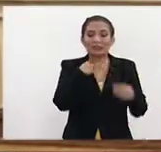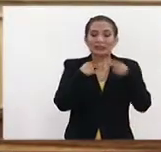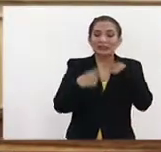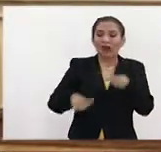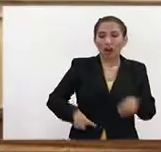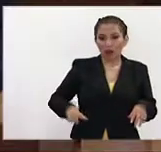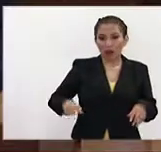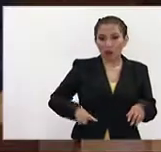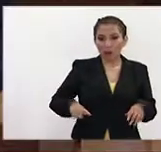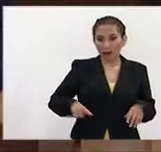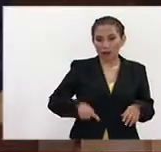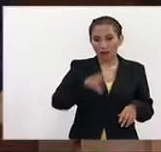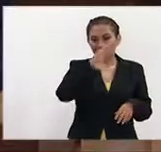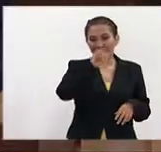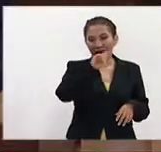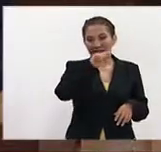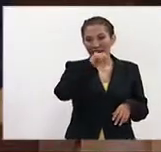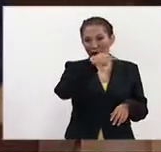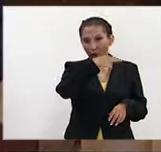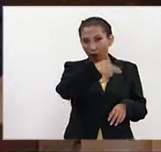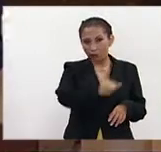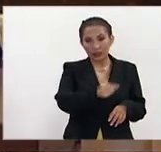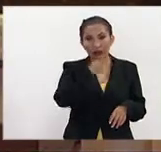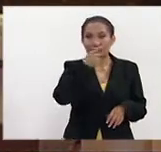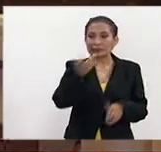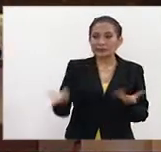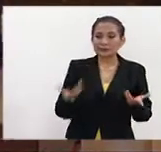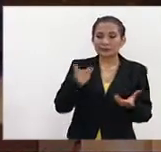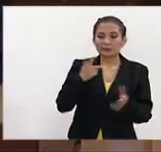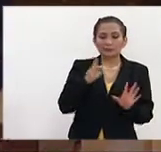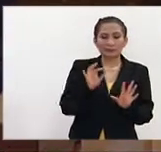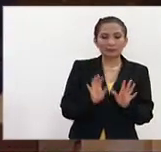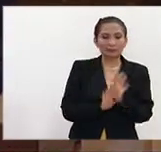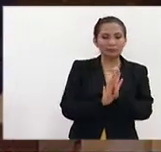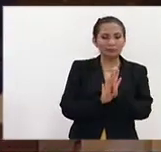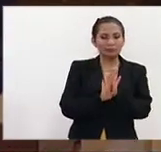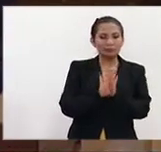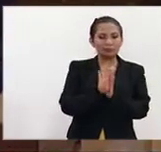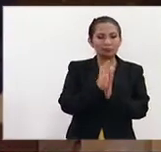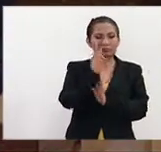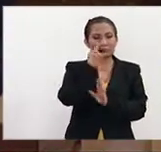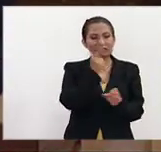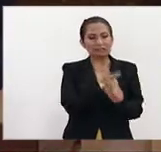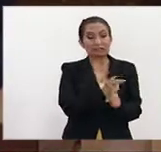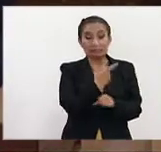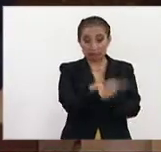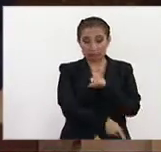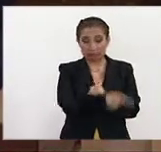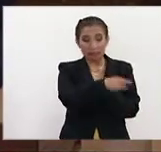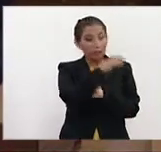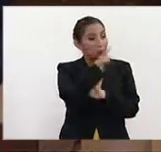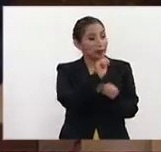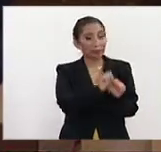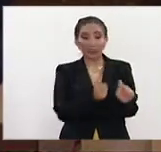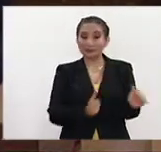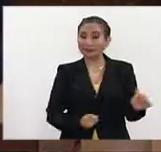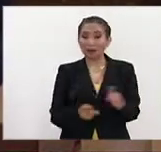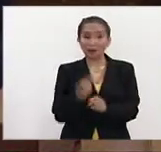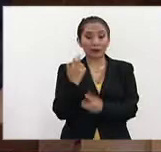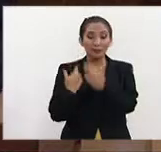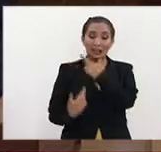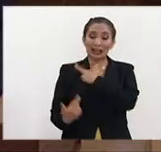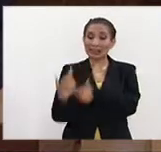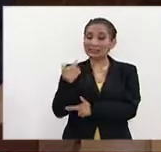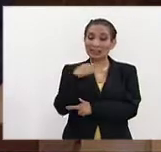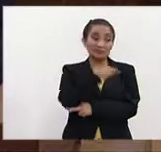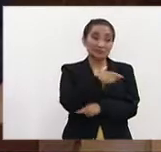catalán. Lo que ocurre es que se ha llegado a un punto a partir del cual no se puede retroceder, con lo cual